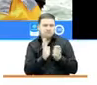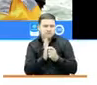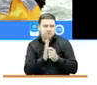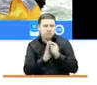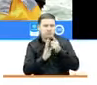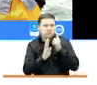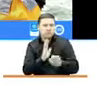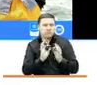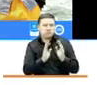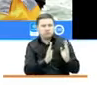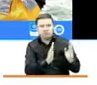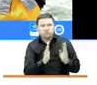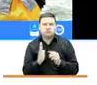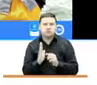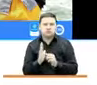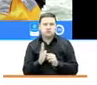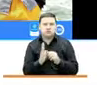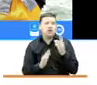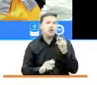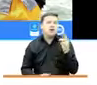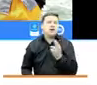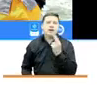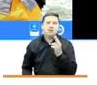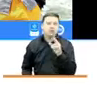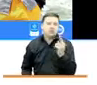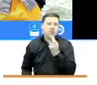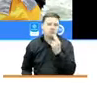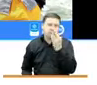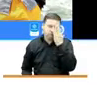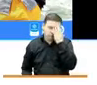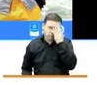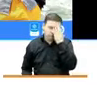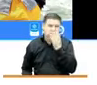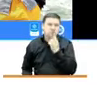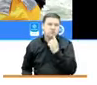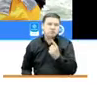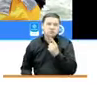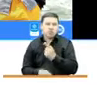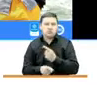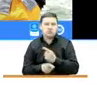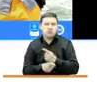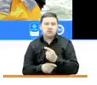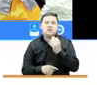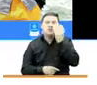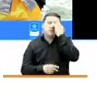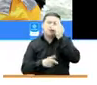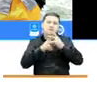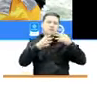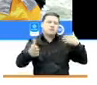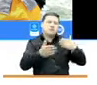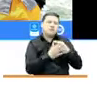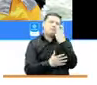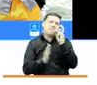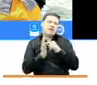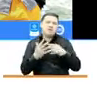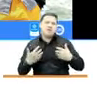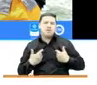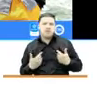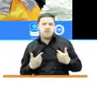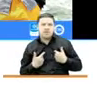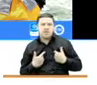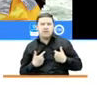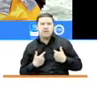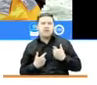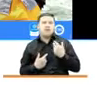medidas para garantizar la no repetición como lo que tiene que ver también con la memoria a 20 mil víctimas en más de